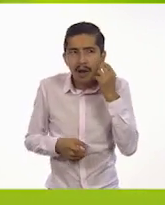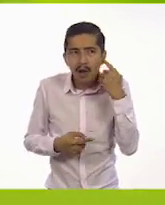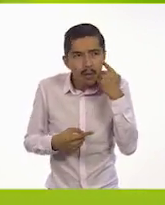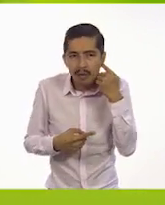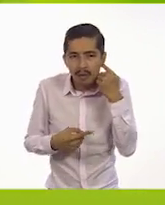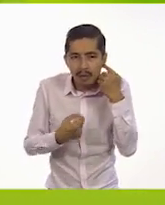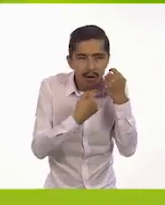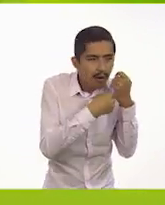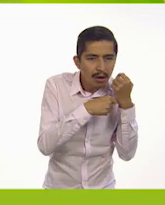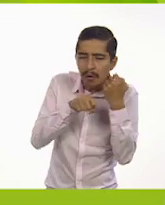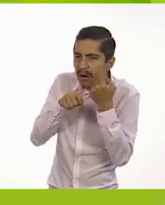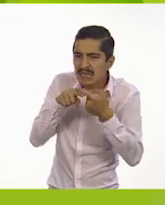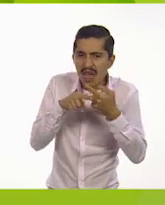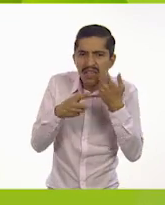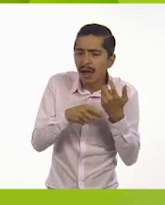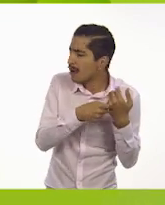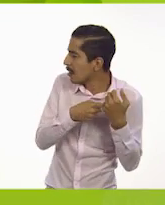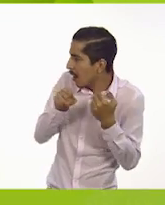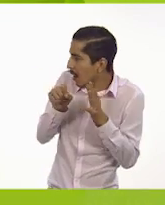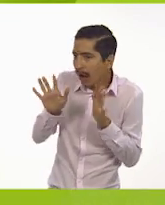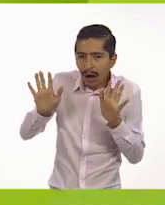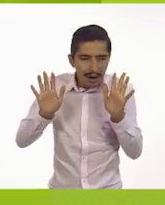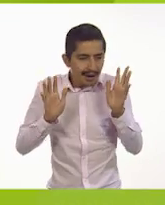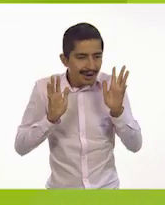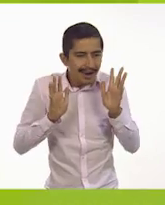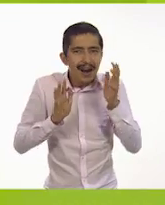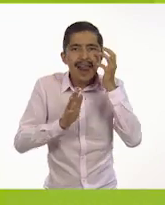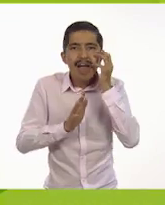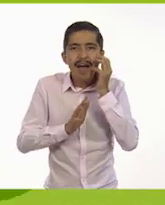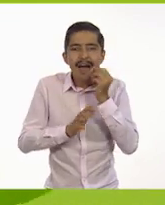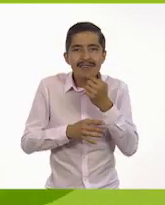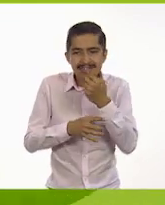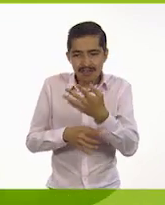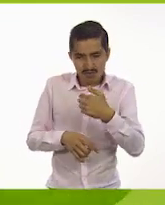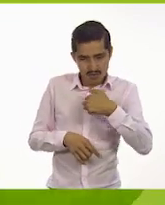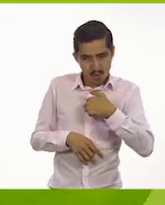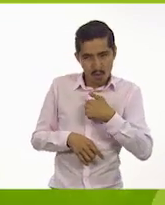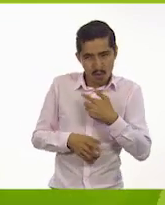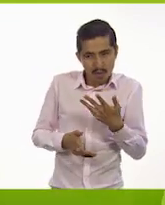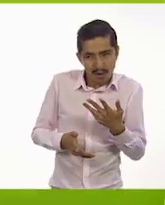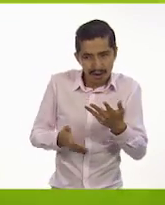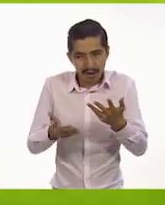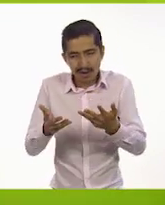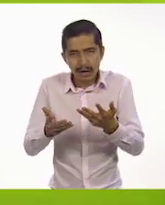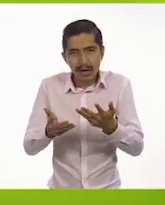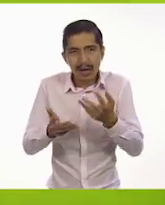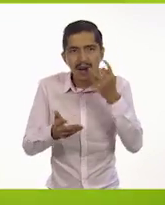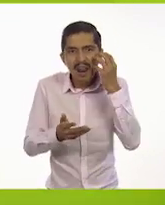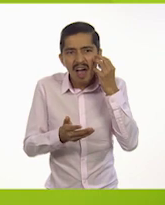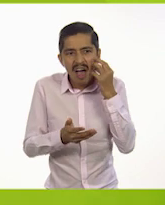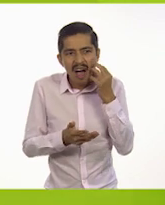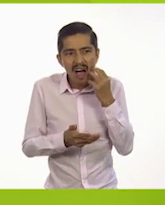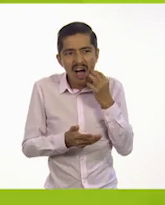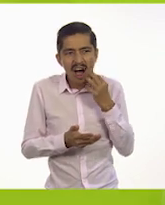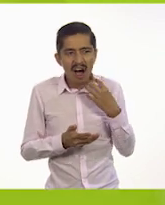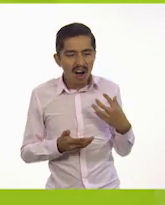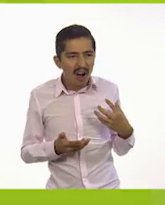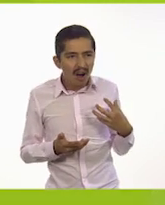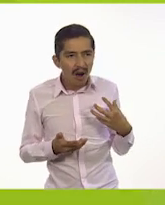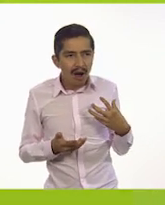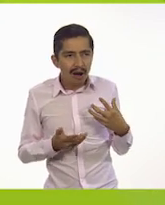¿Quién quiere saberlo? Yo. Dijo la leona el libro. Y el león, de afilados colmillos,